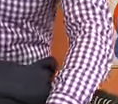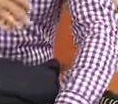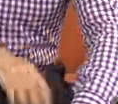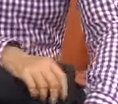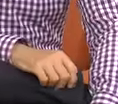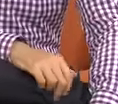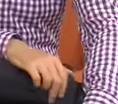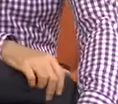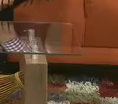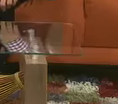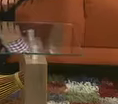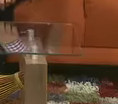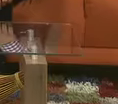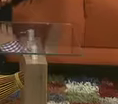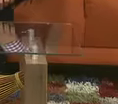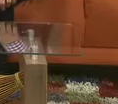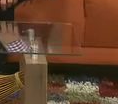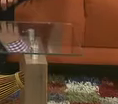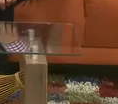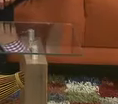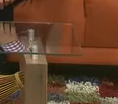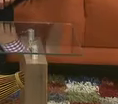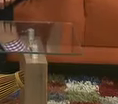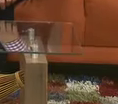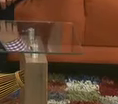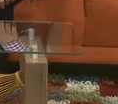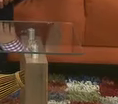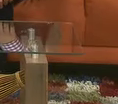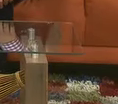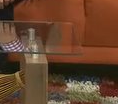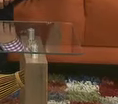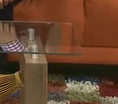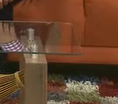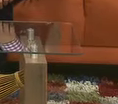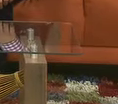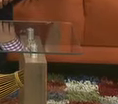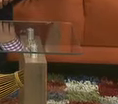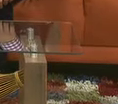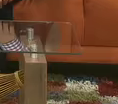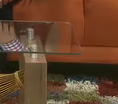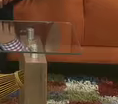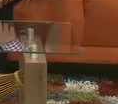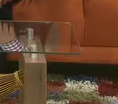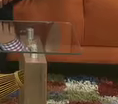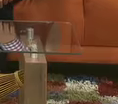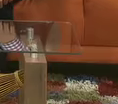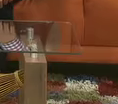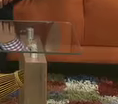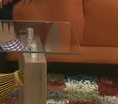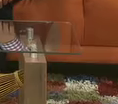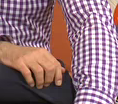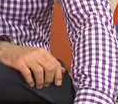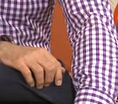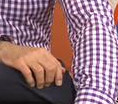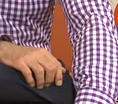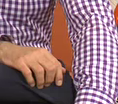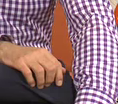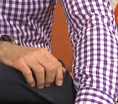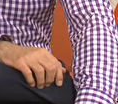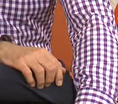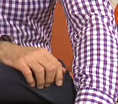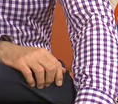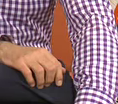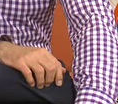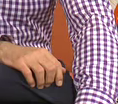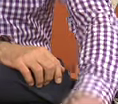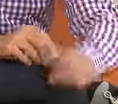aquí con ustedes, porque, pues, mañana es un día emocionante, porque es el último día del mes, y como que papás y niños saben que algo